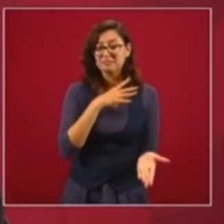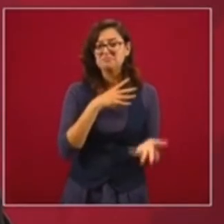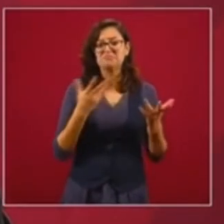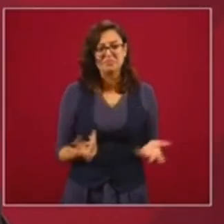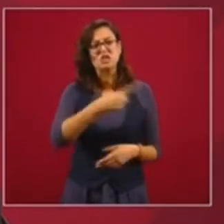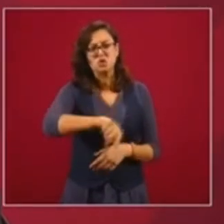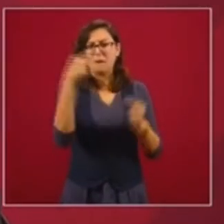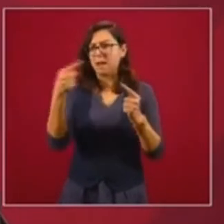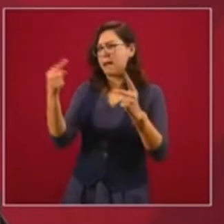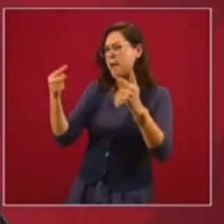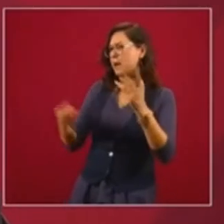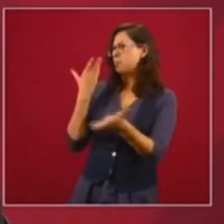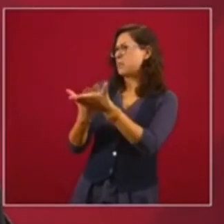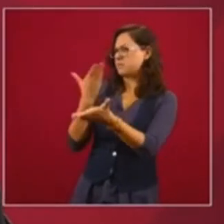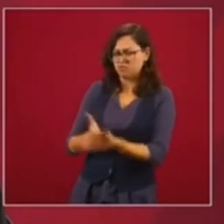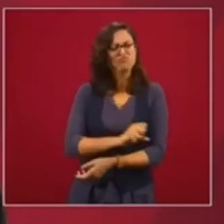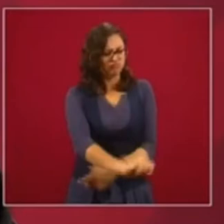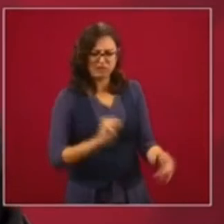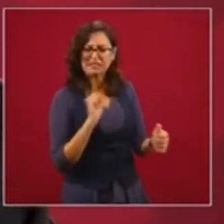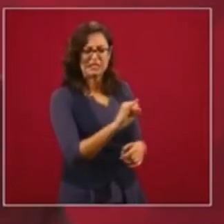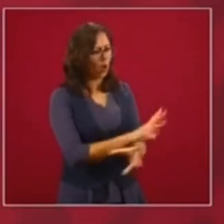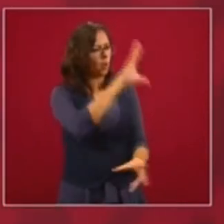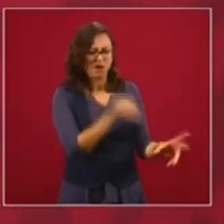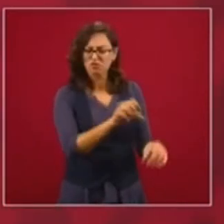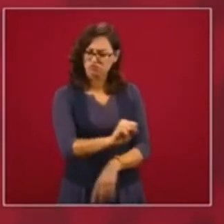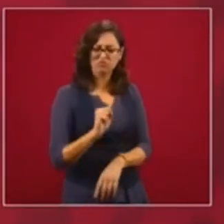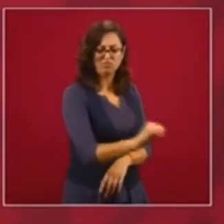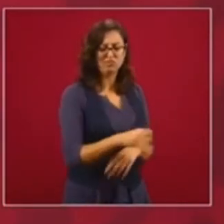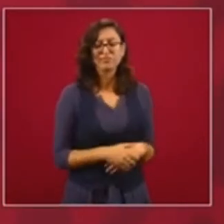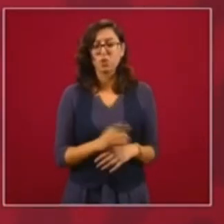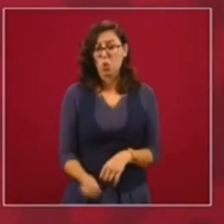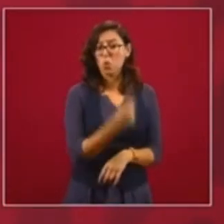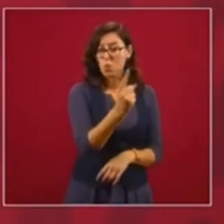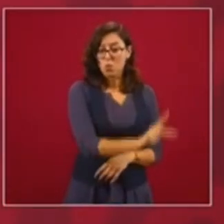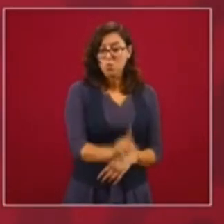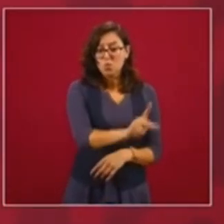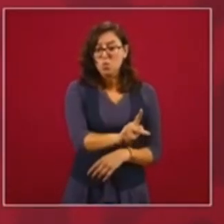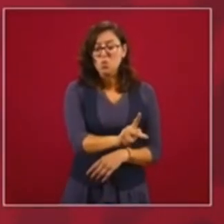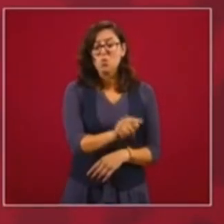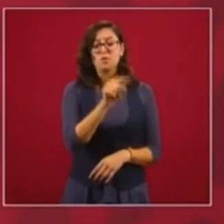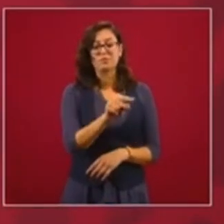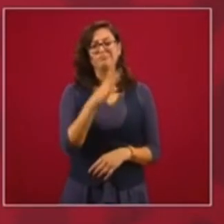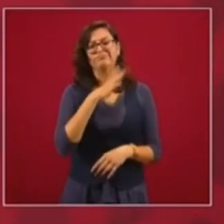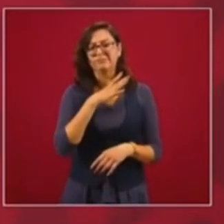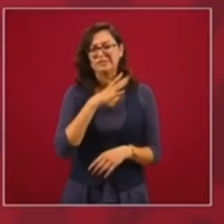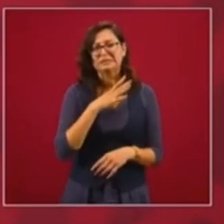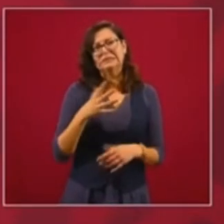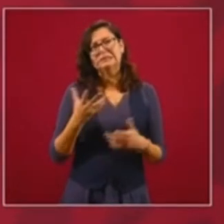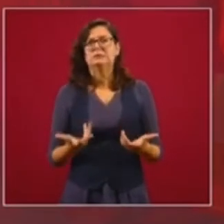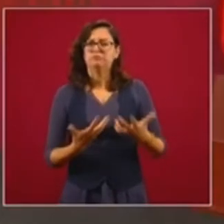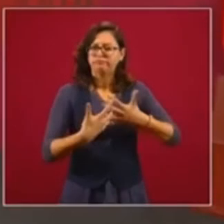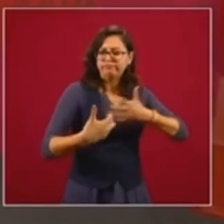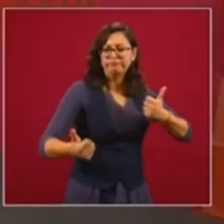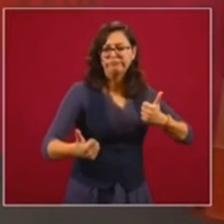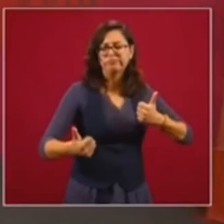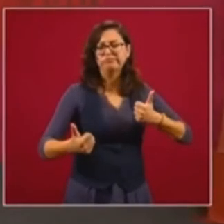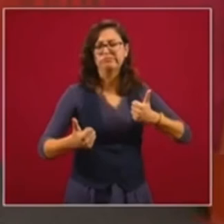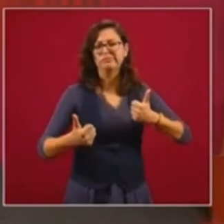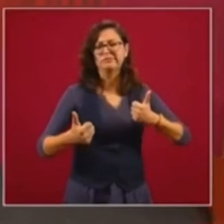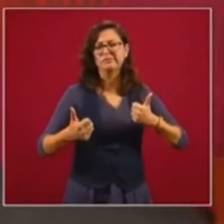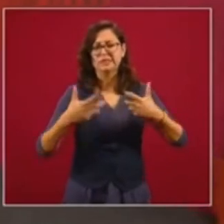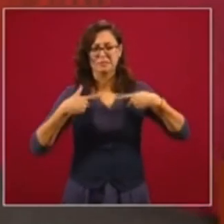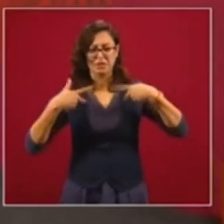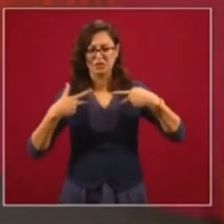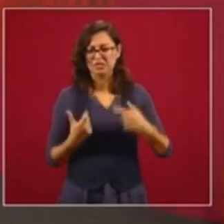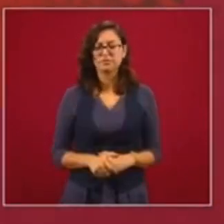resolver todas sus demandas. Hay en un pueblo una división de